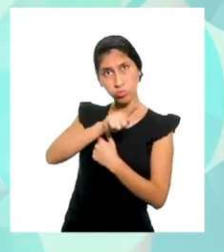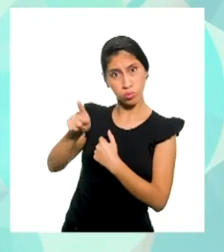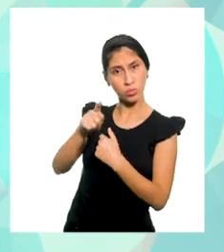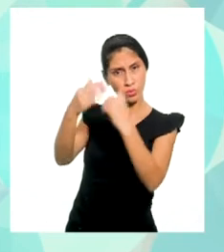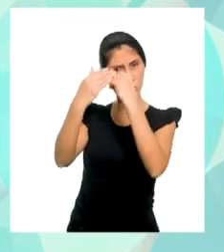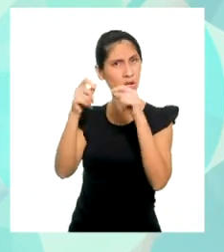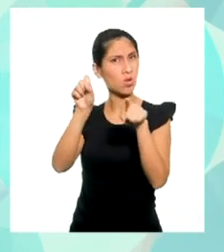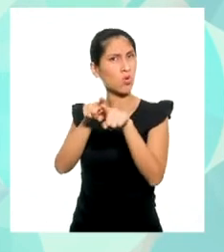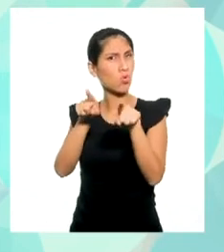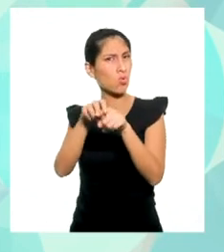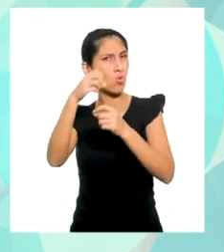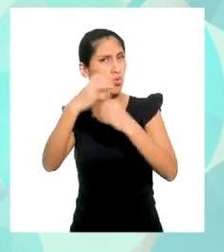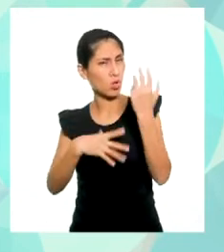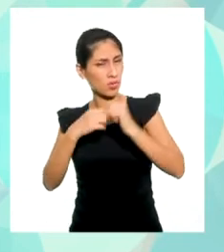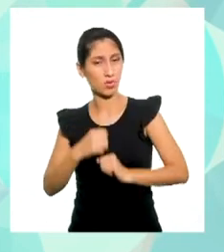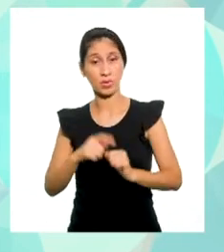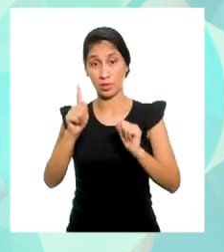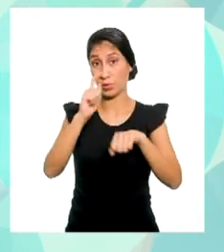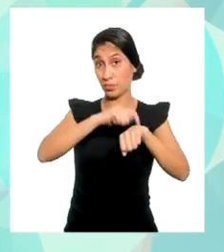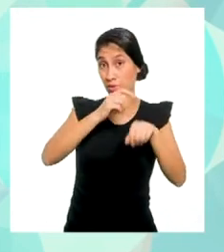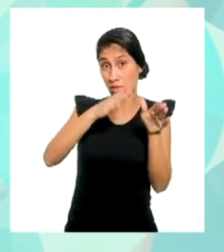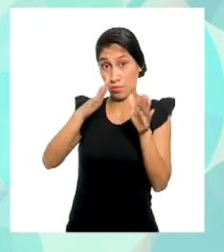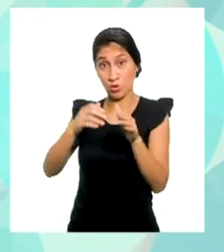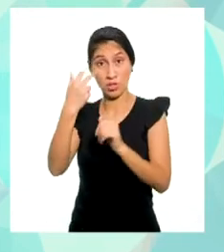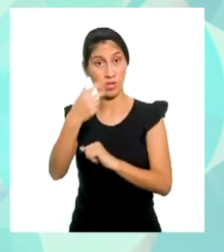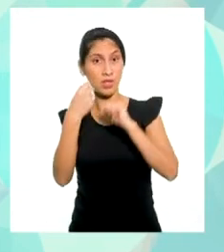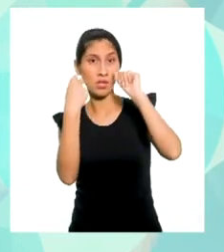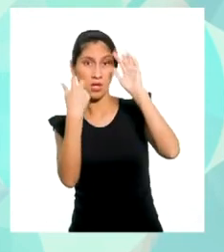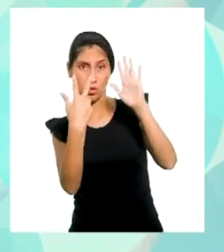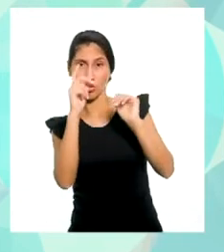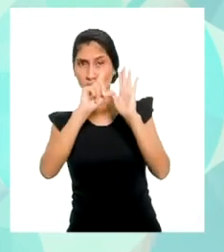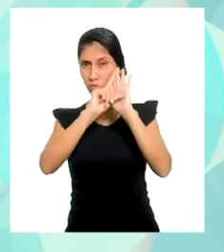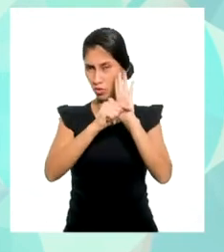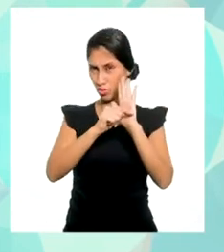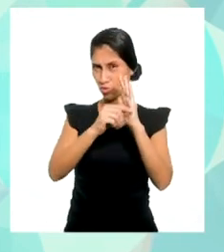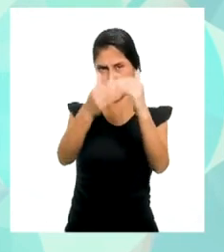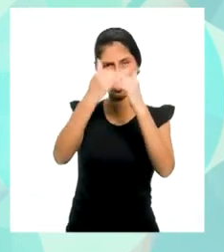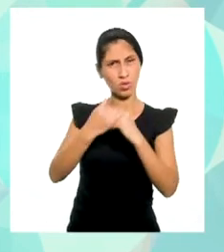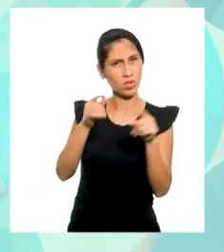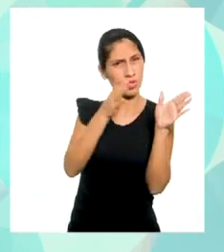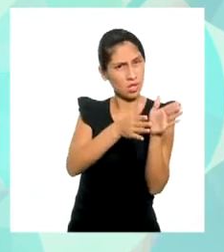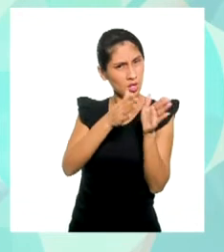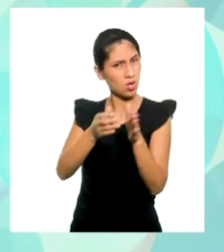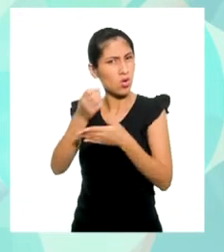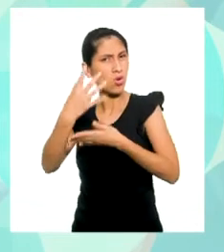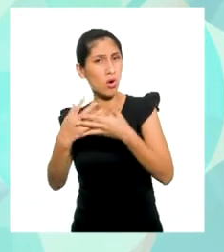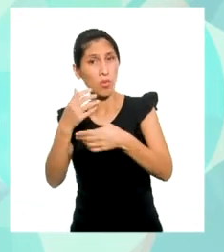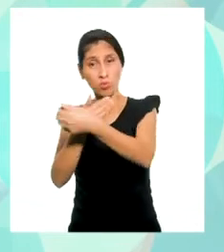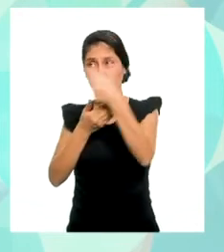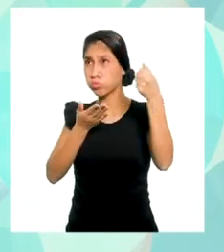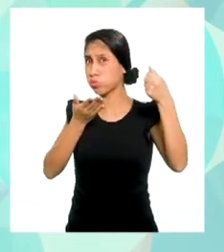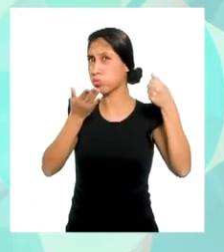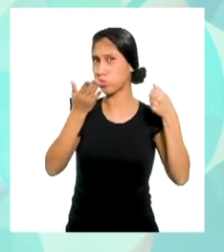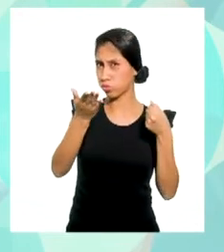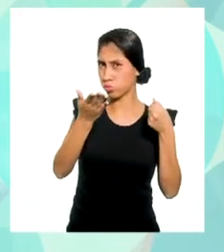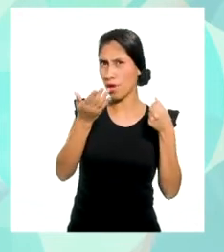grados y se da en un tiempo de 38 minutos. El horno permanecerá a temperatura ambiente mientras no